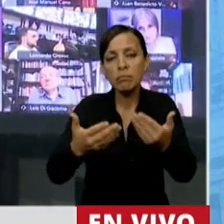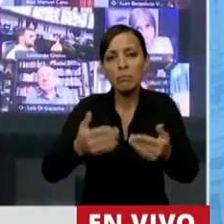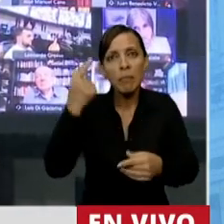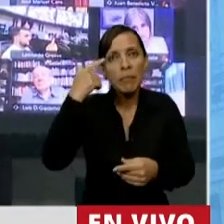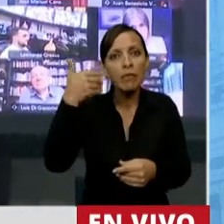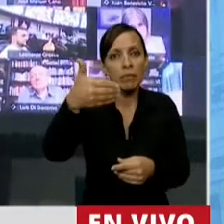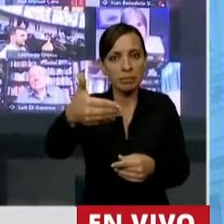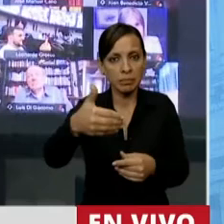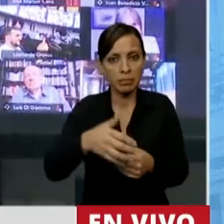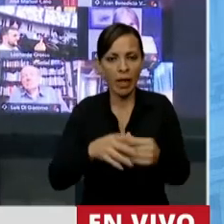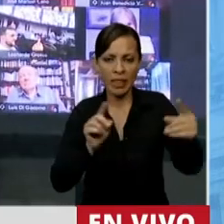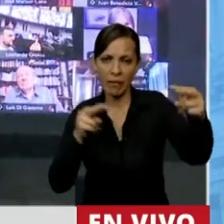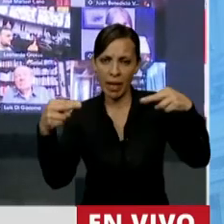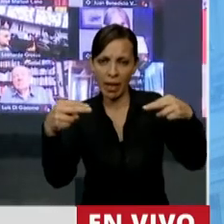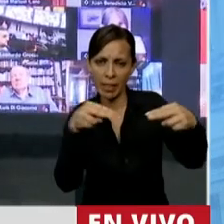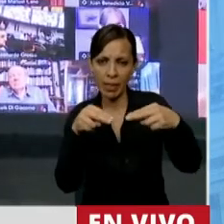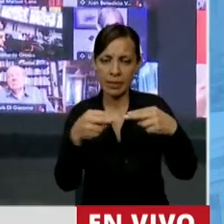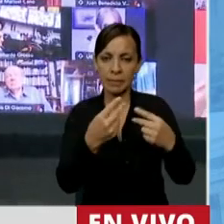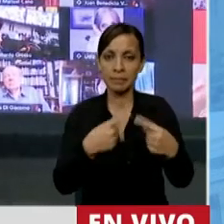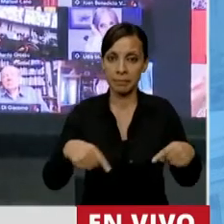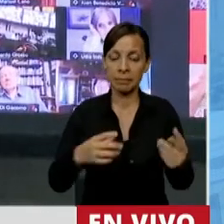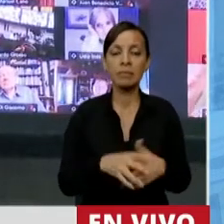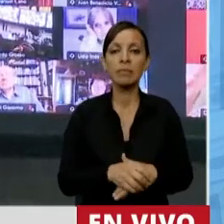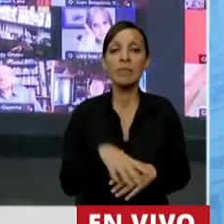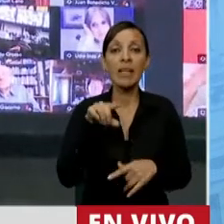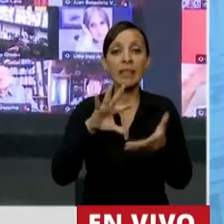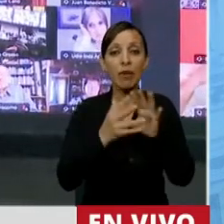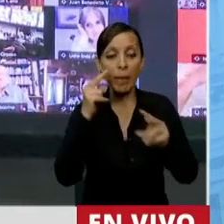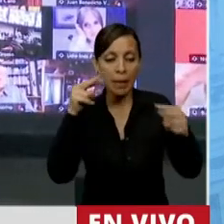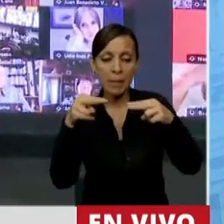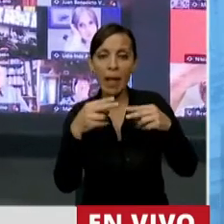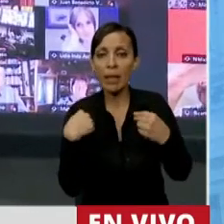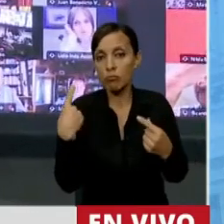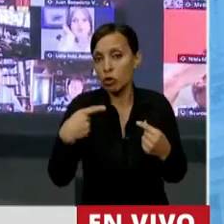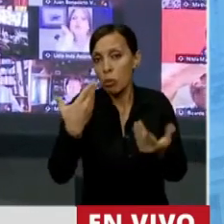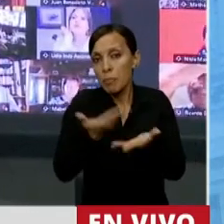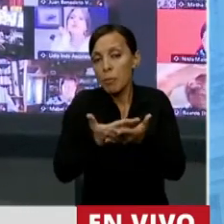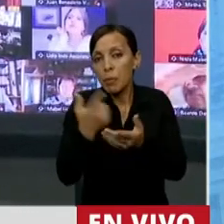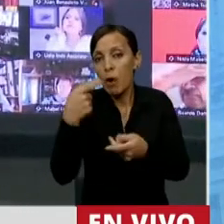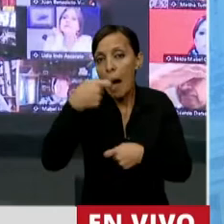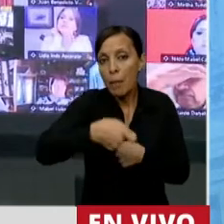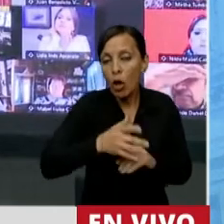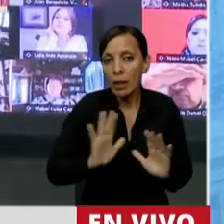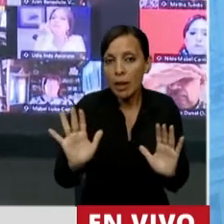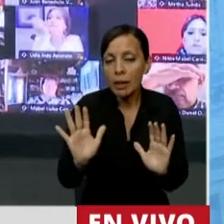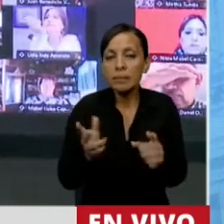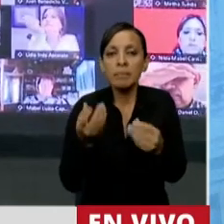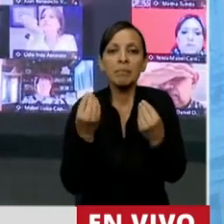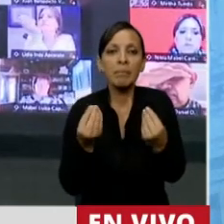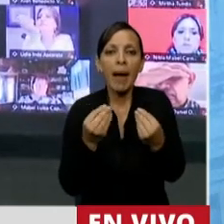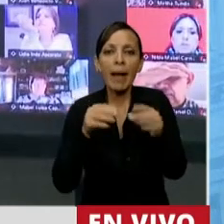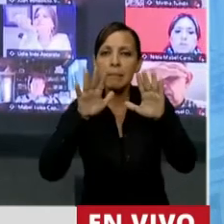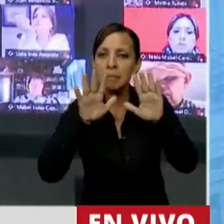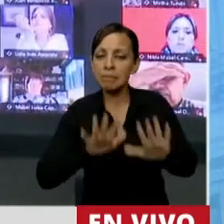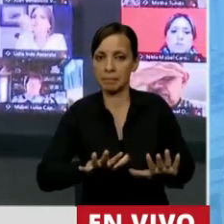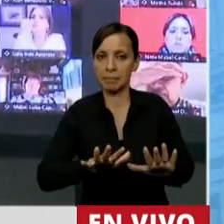mirada de poliedro. Esa mirada de poliedro que en donde nosotros estamos proponiendo un aporte para poder parar